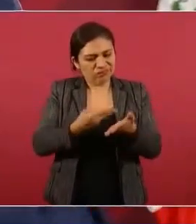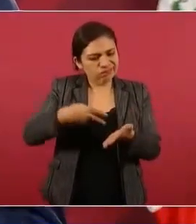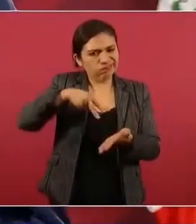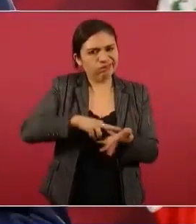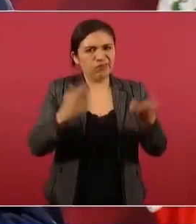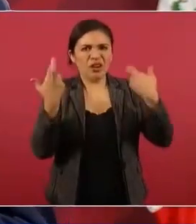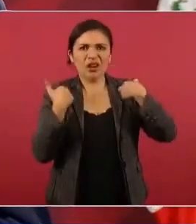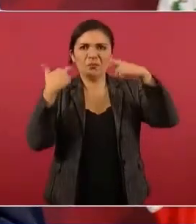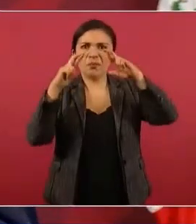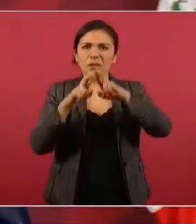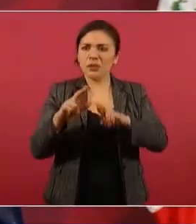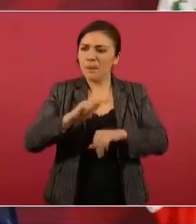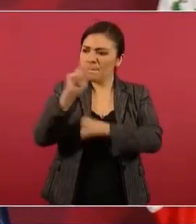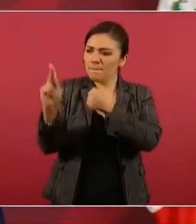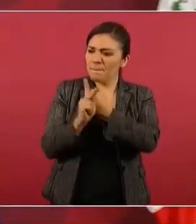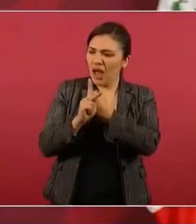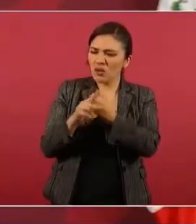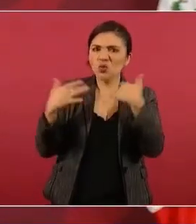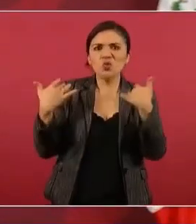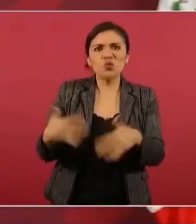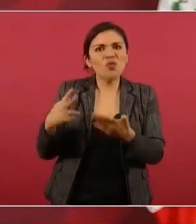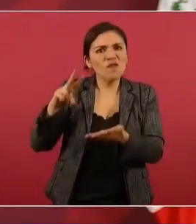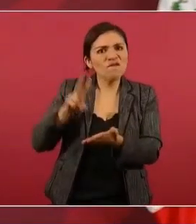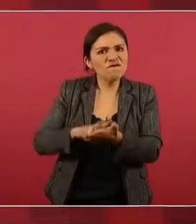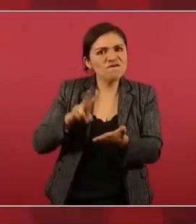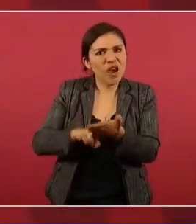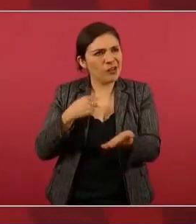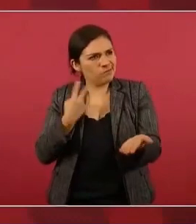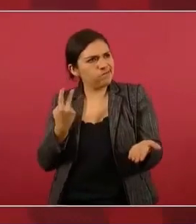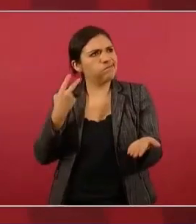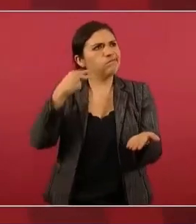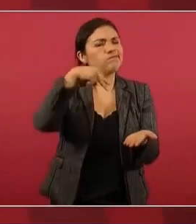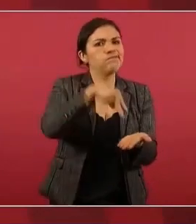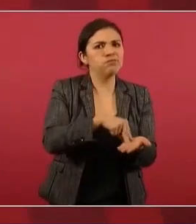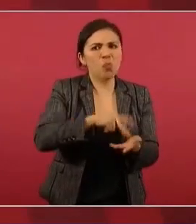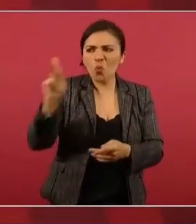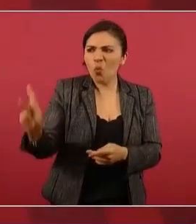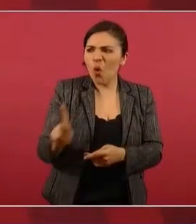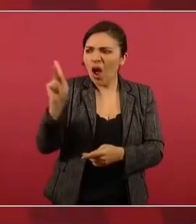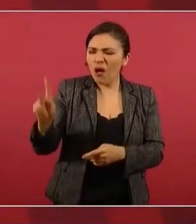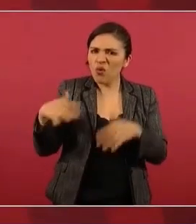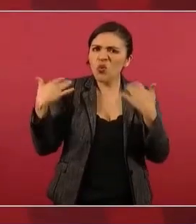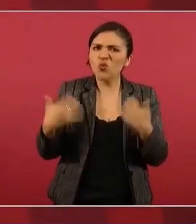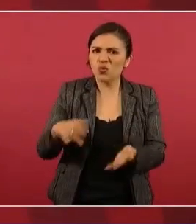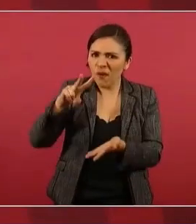gran país, a un gran pueblo,